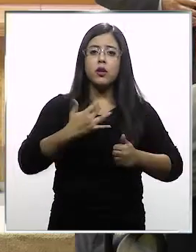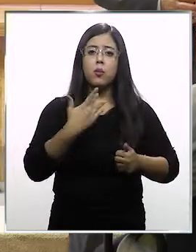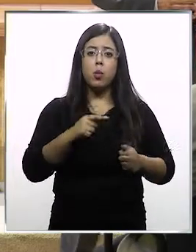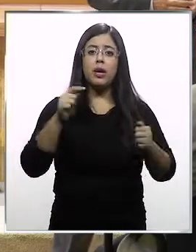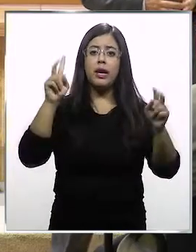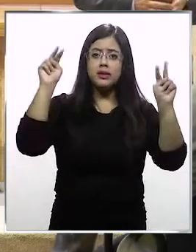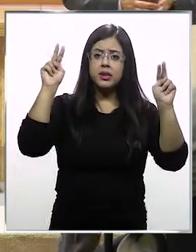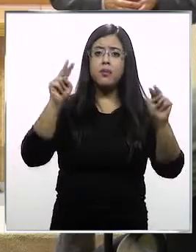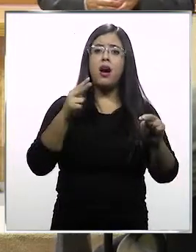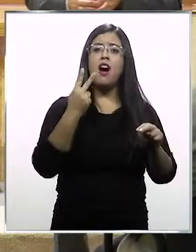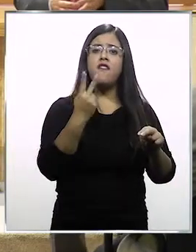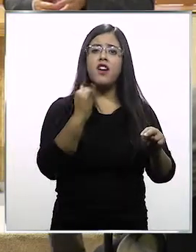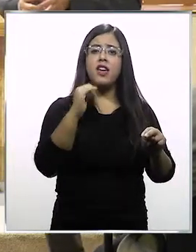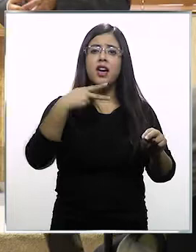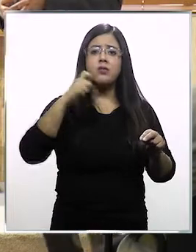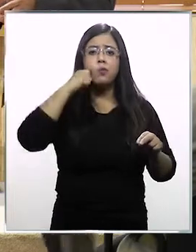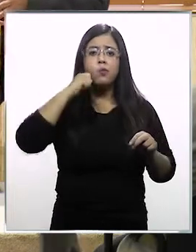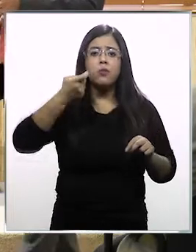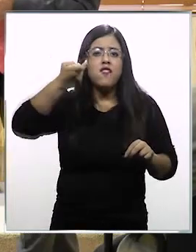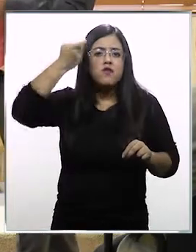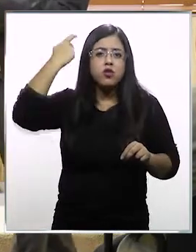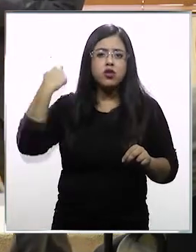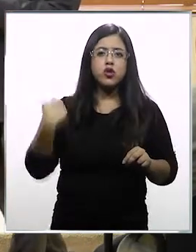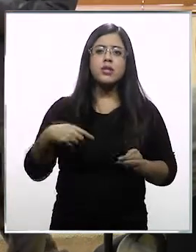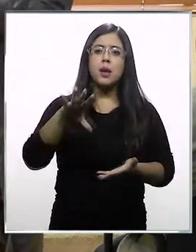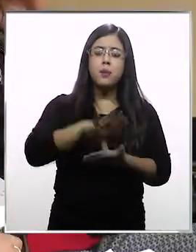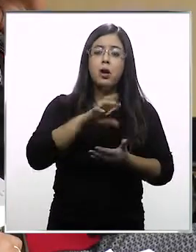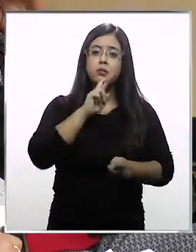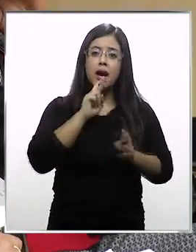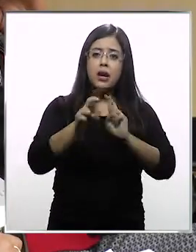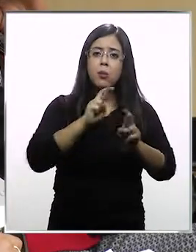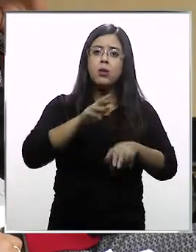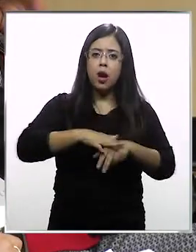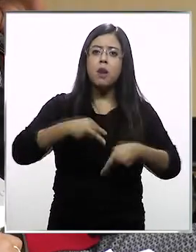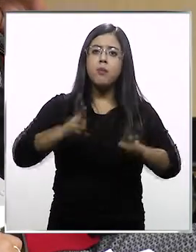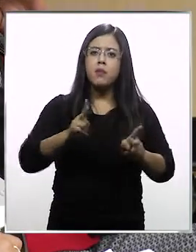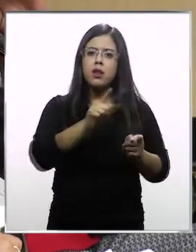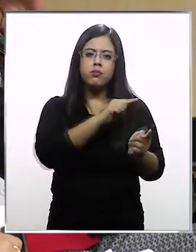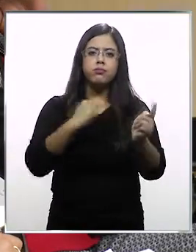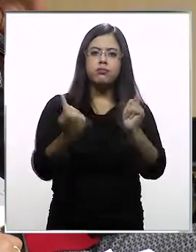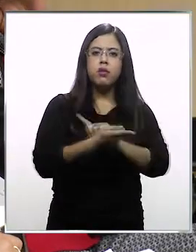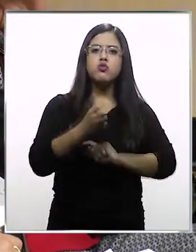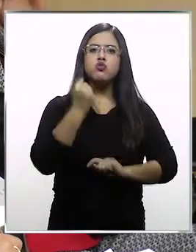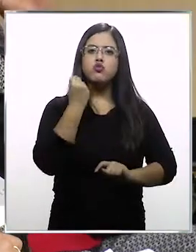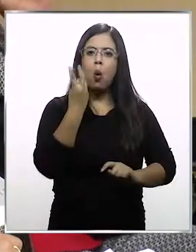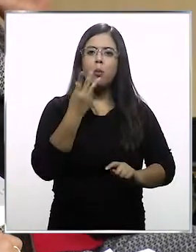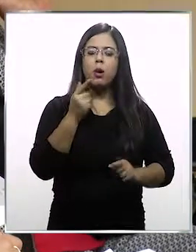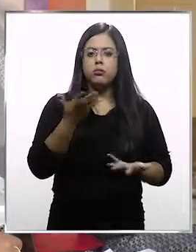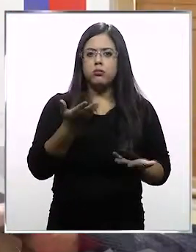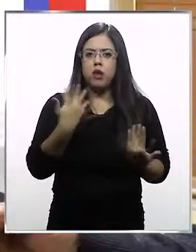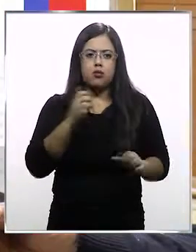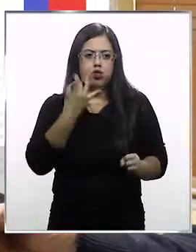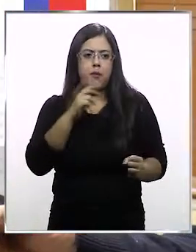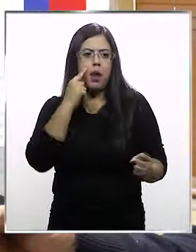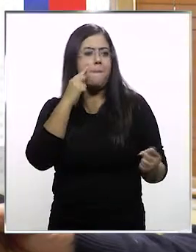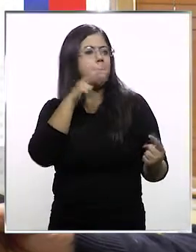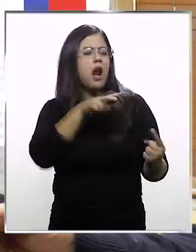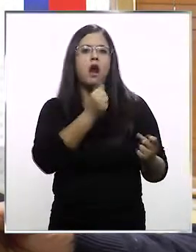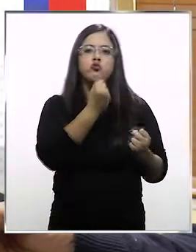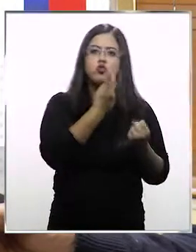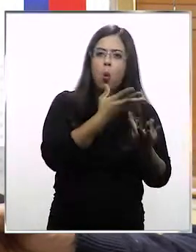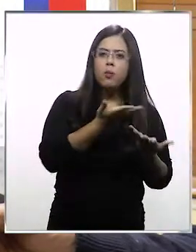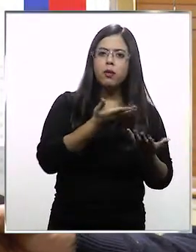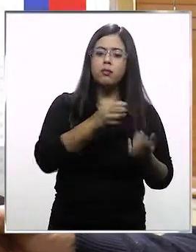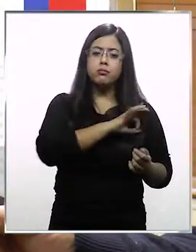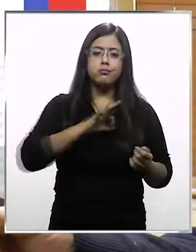El tema VIH pasa a ser una conciencia país y que la respuesta nos permita revertir estas cifras, más allá de